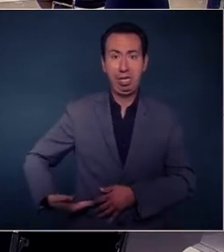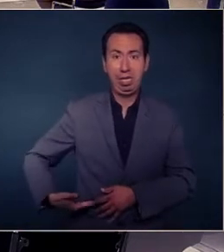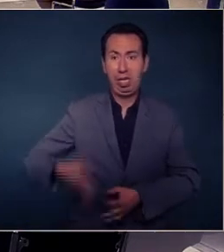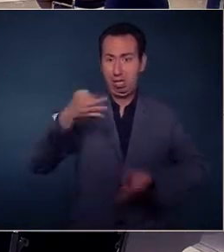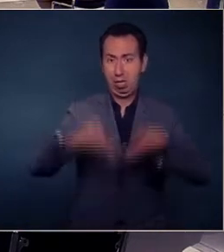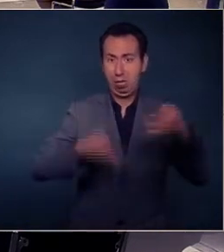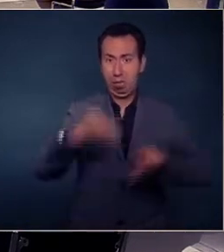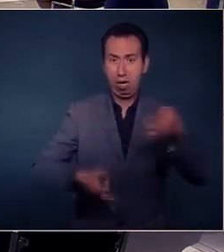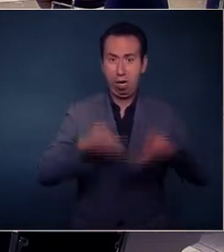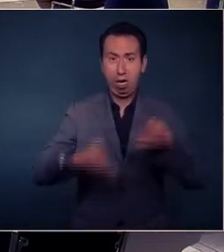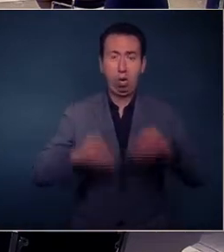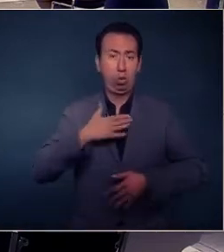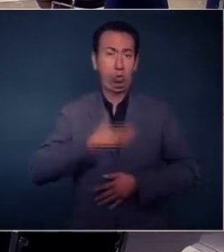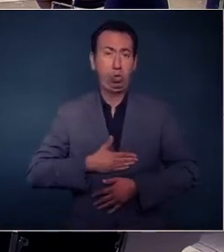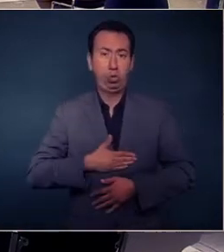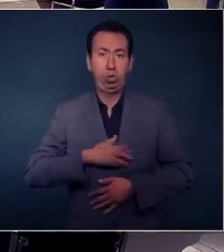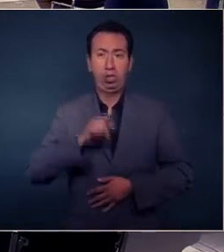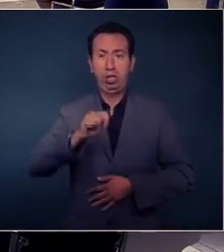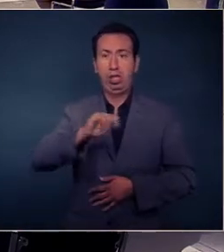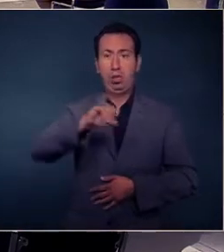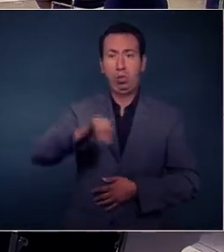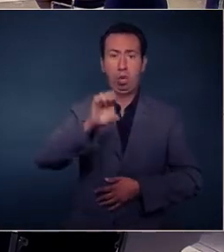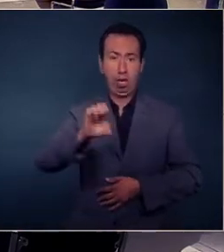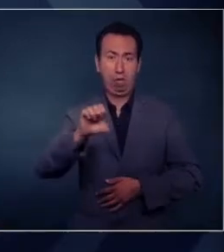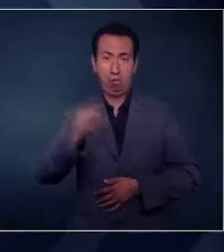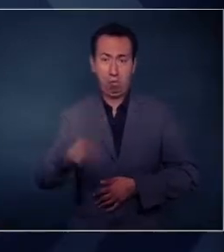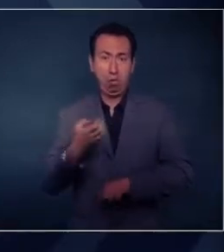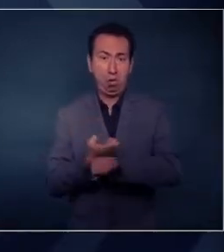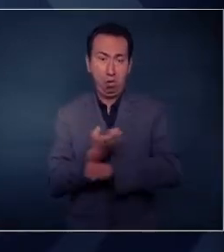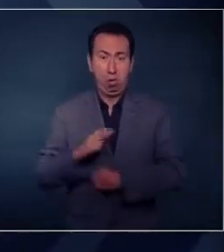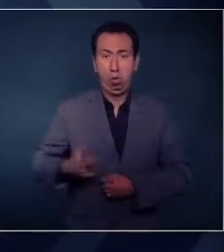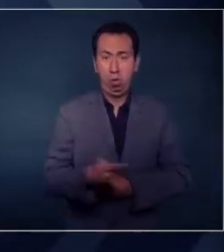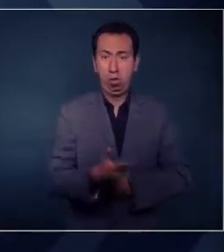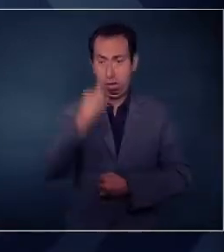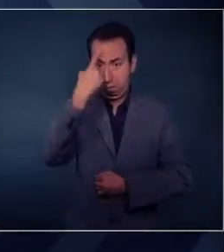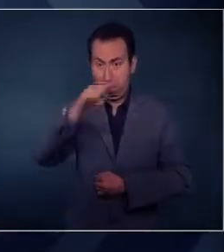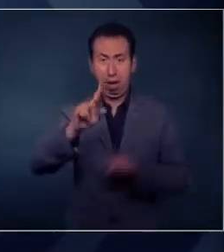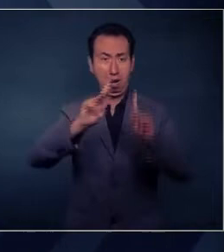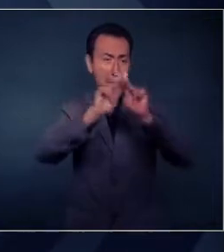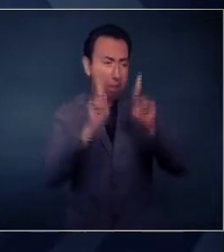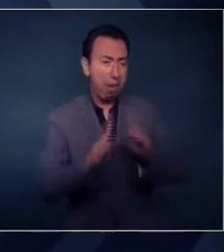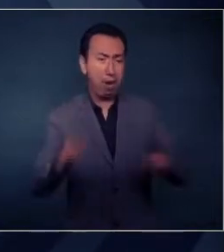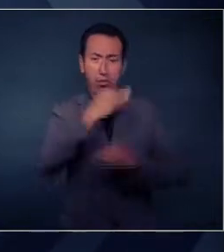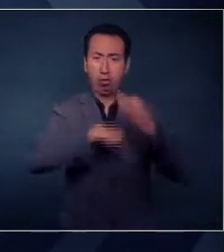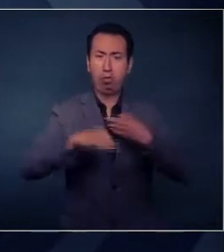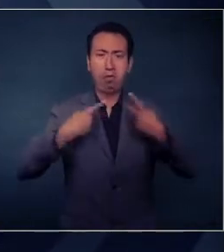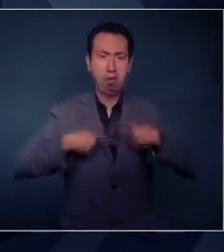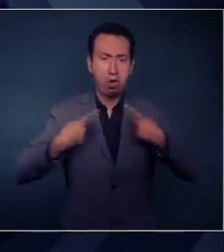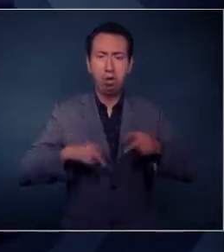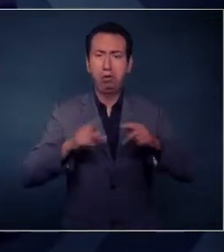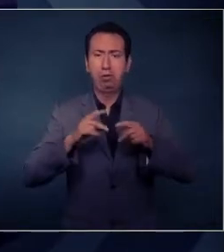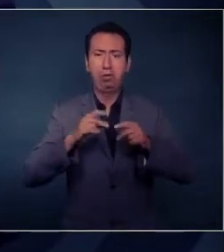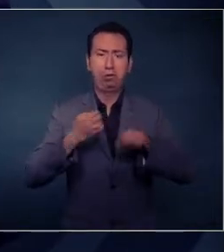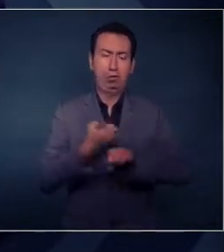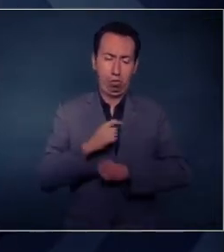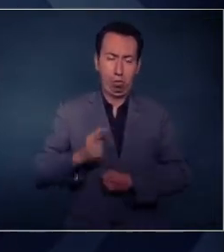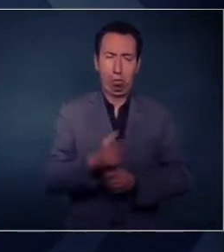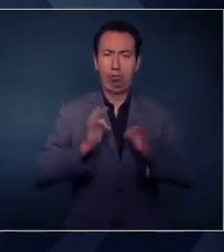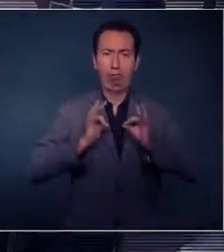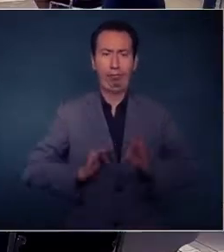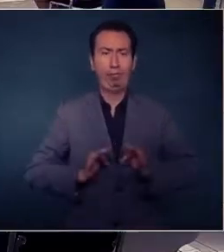Estado, lo cual habla de una discusión del Poder Judicial en Guanajuato por devolver la paz y la tranquilidad a los guanajuatenses. Yo quisiera